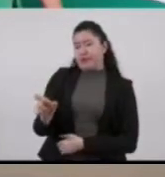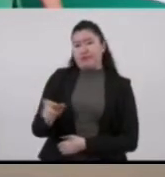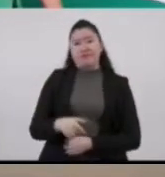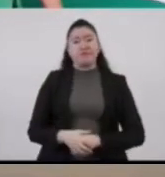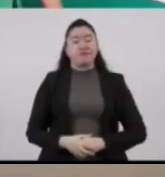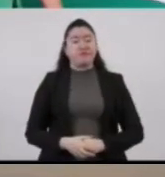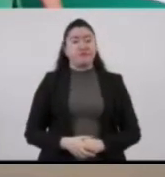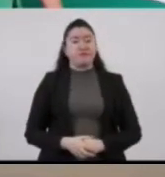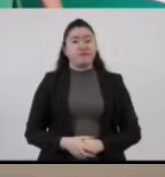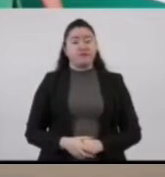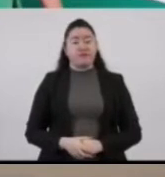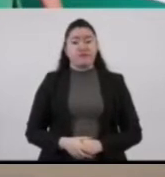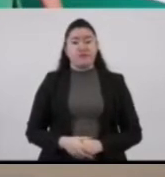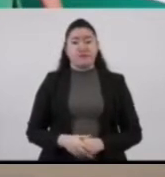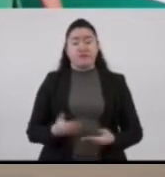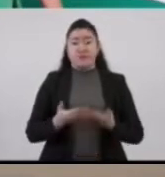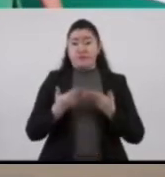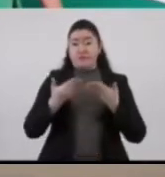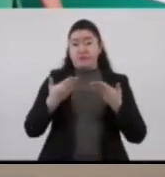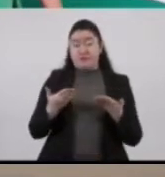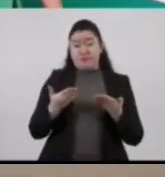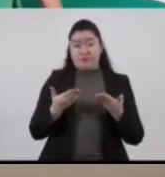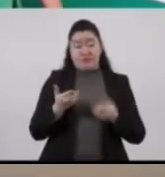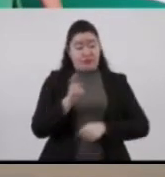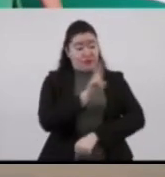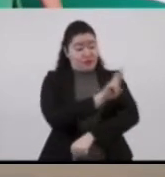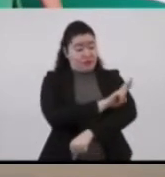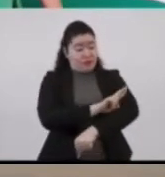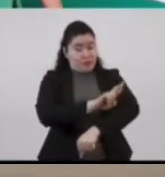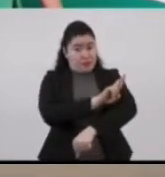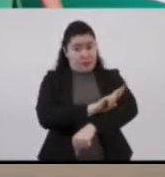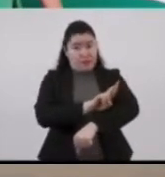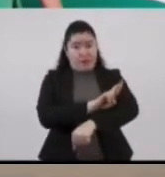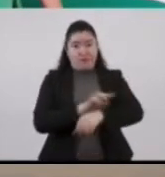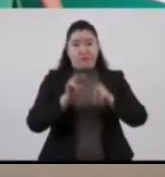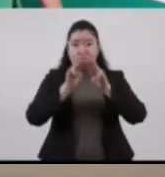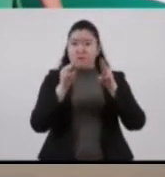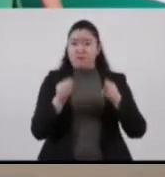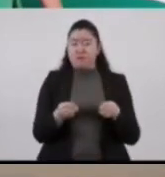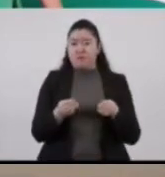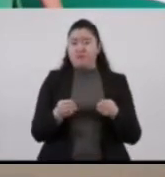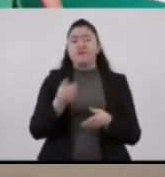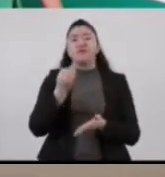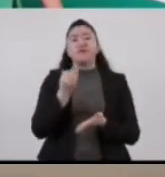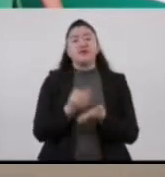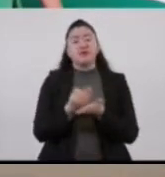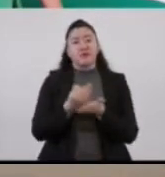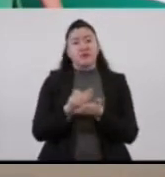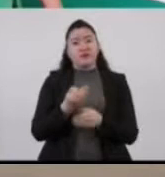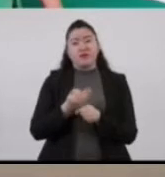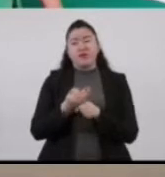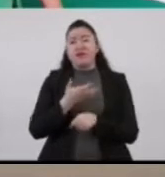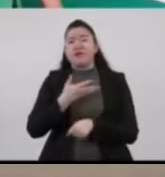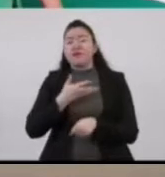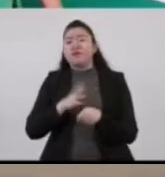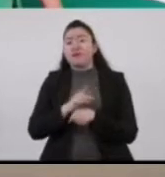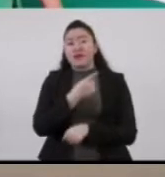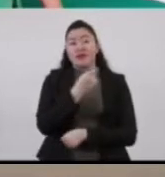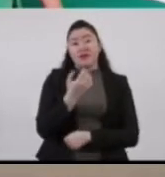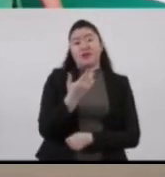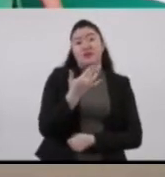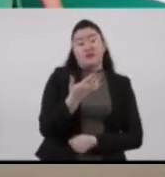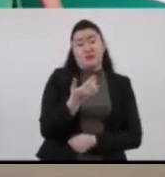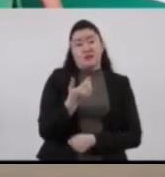daño. En cuanto a la mesa centralizada de trámites, hasta este momento hemos generado 150